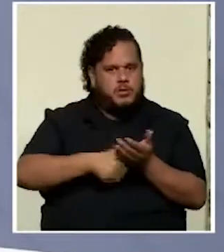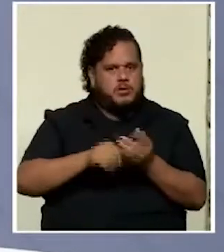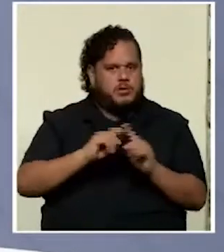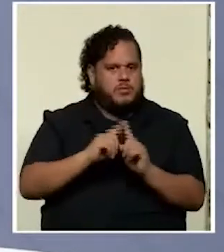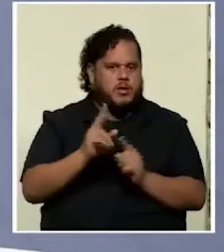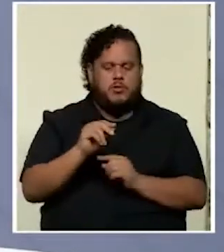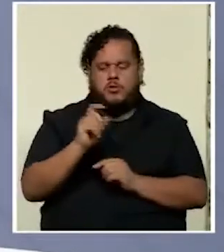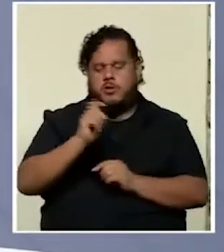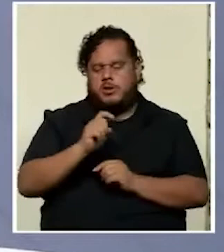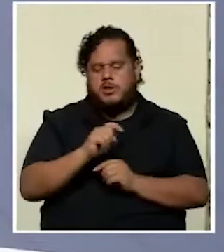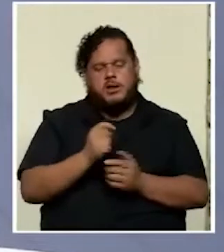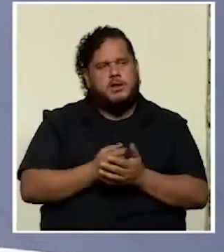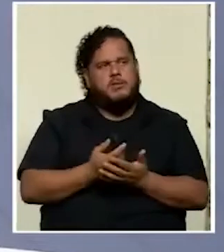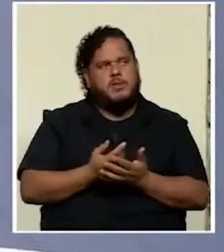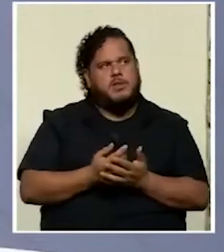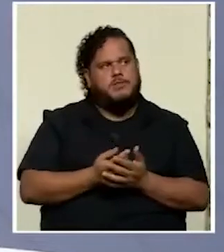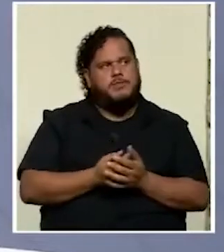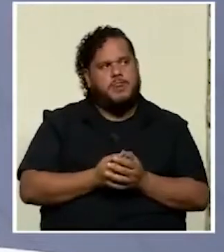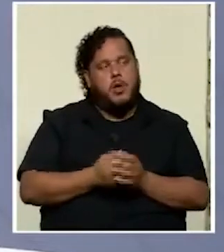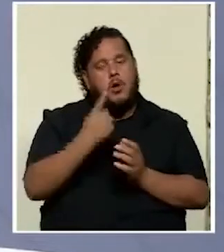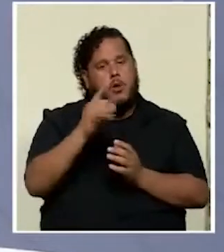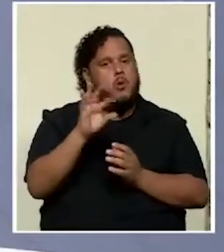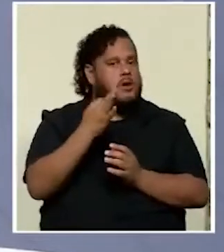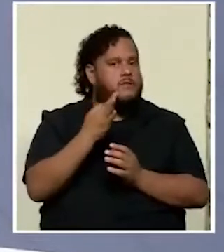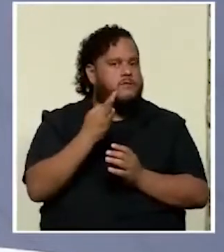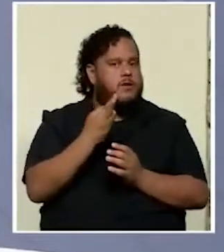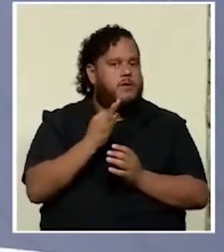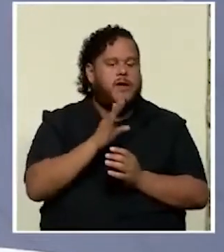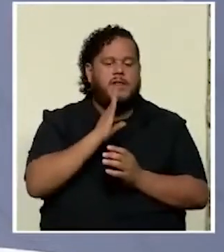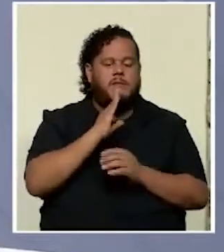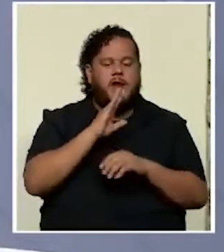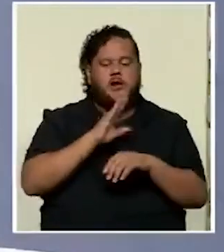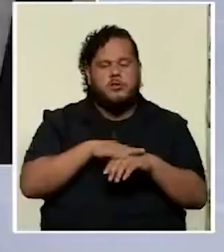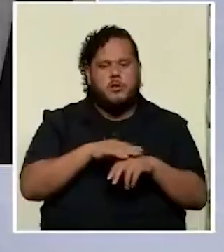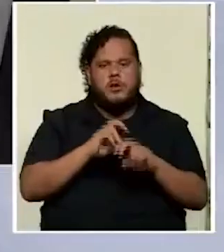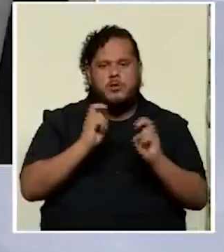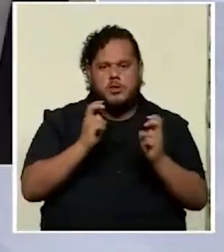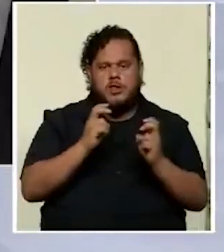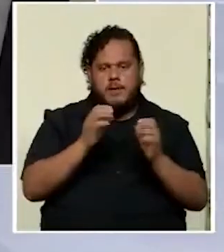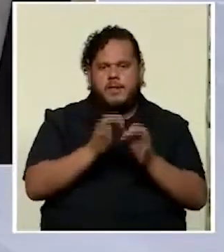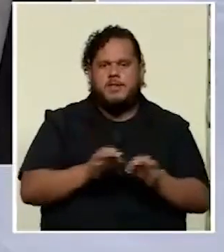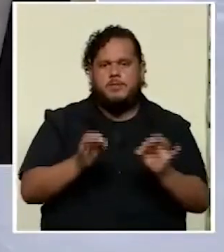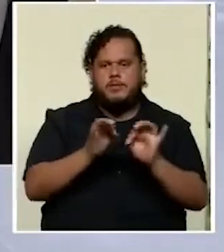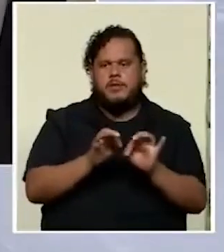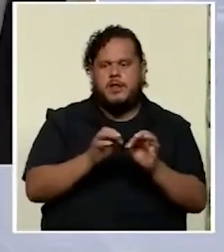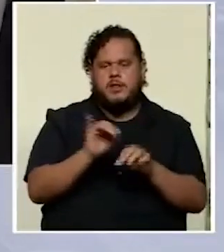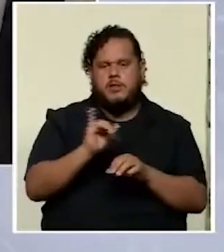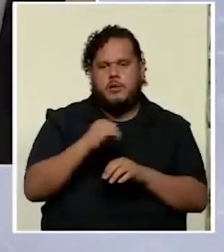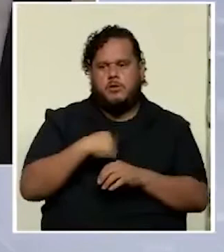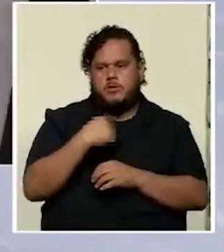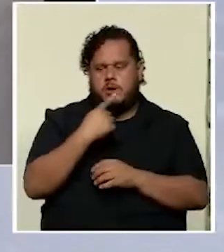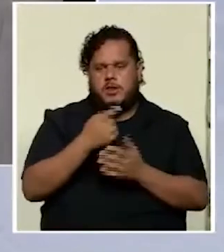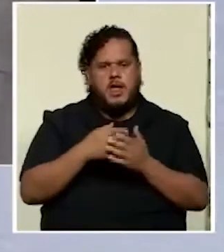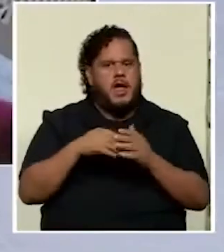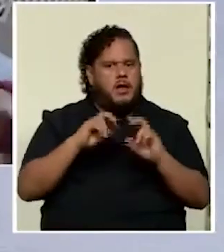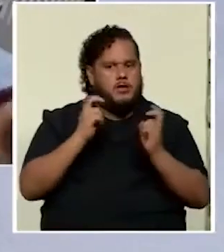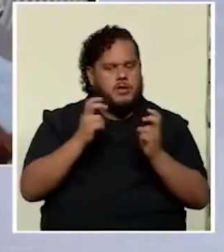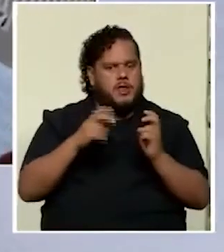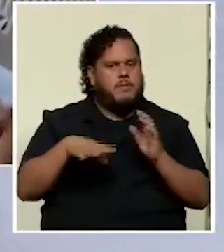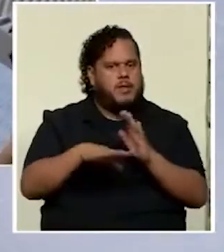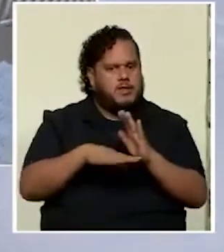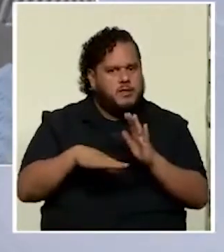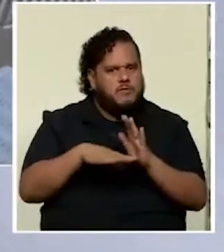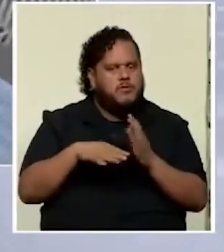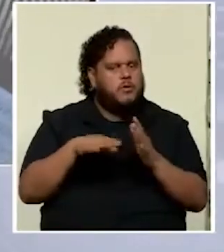un discurso digamos una forma de abordar lo que vaya a los temas de fondo como yo señalaba los temas de fondo tienen que ver